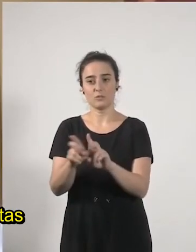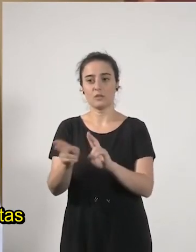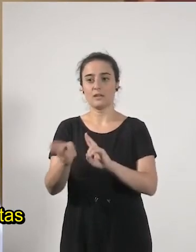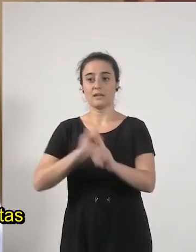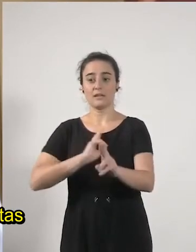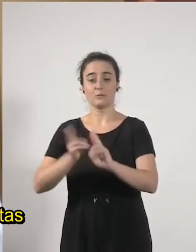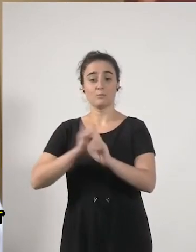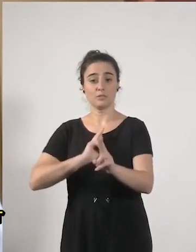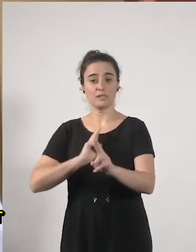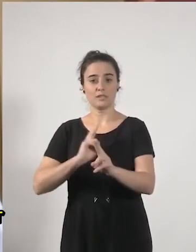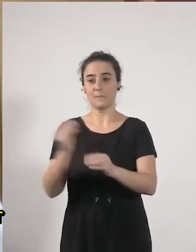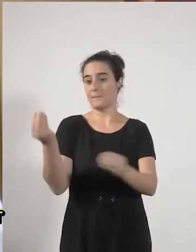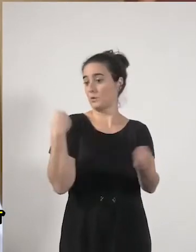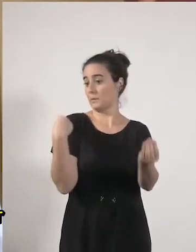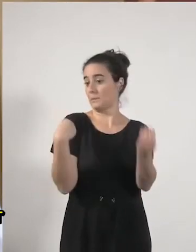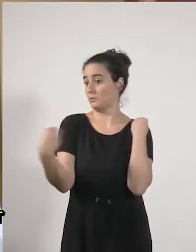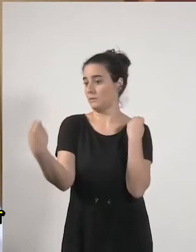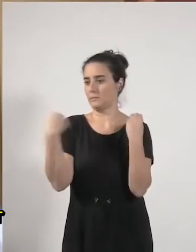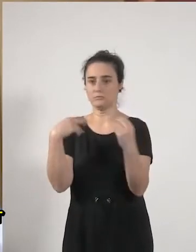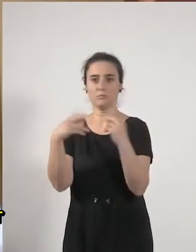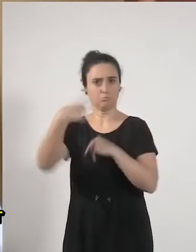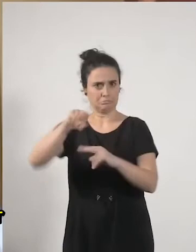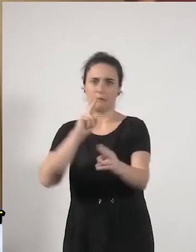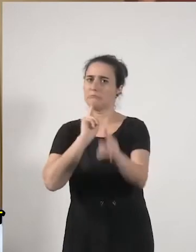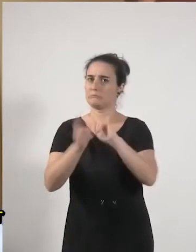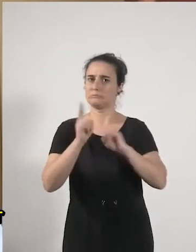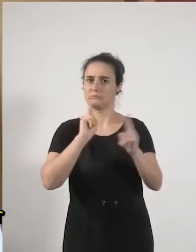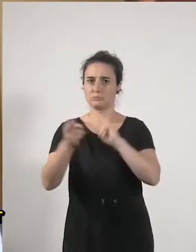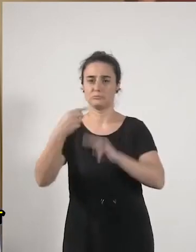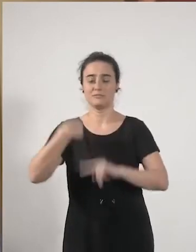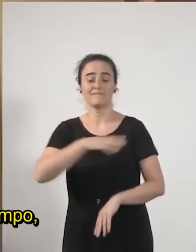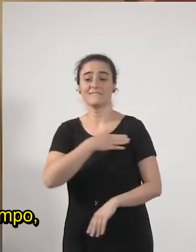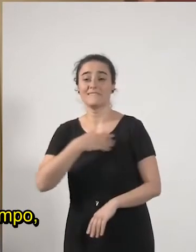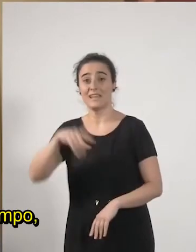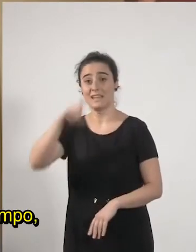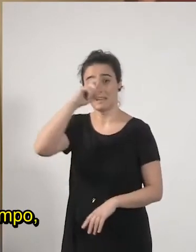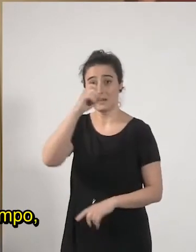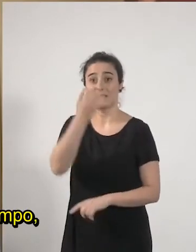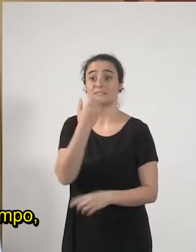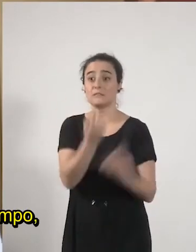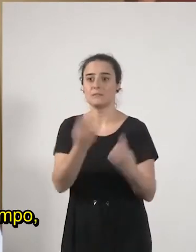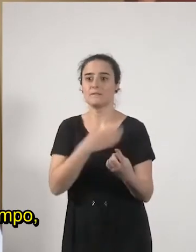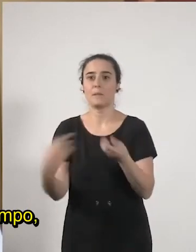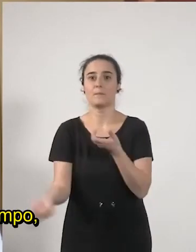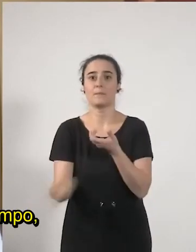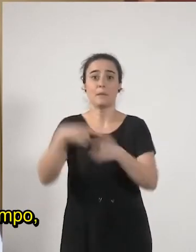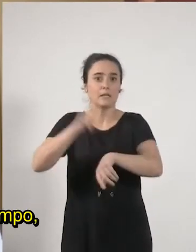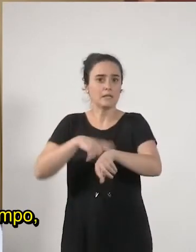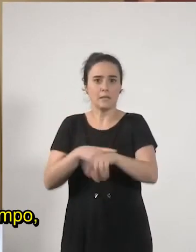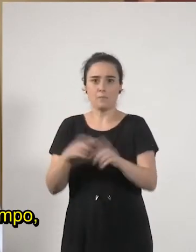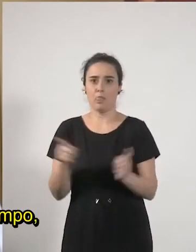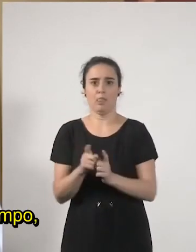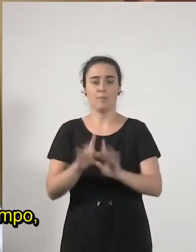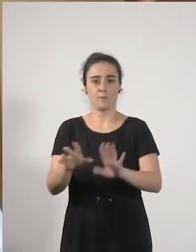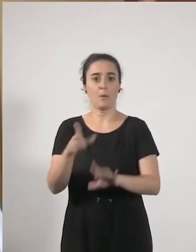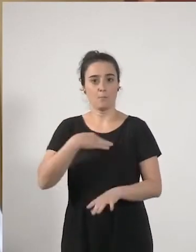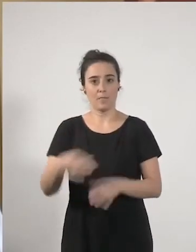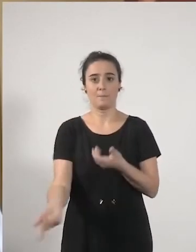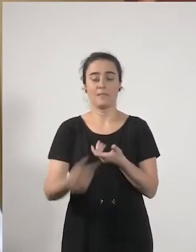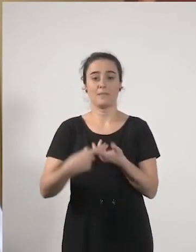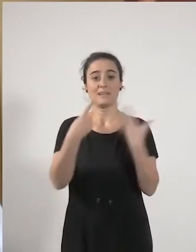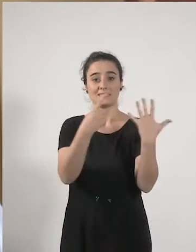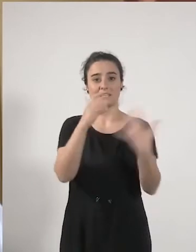que nos están haciendo llegar y voy a aprovechar para recordar a quien quiere intervenir que todavía tenemos muy poquito tiempo pero podéis hacerlo al